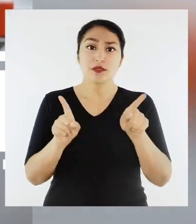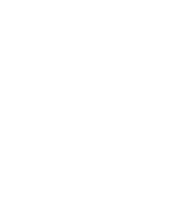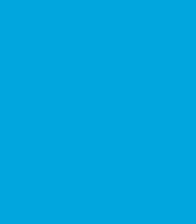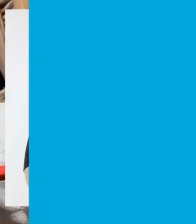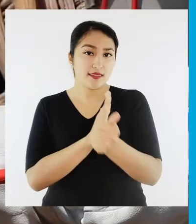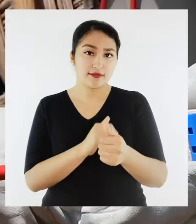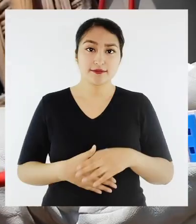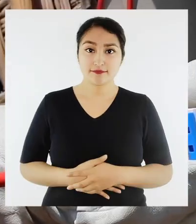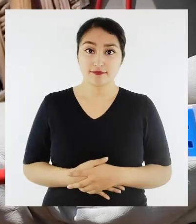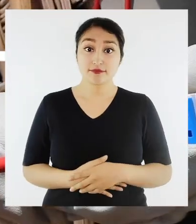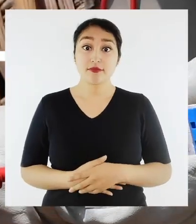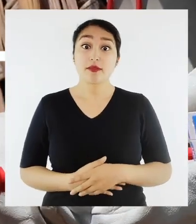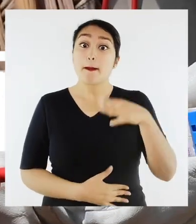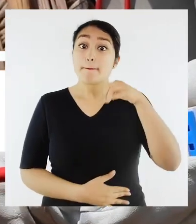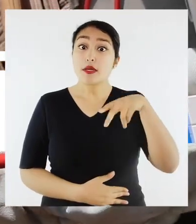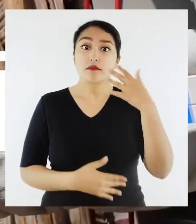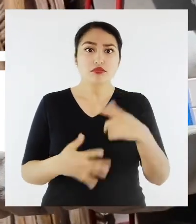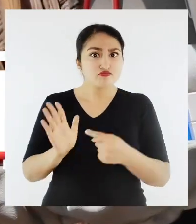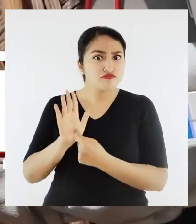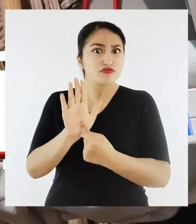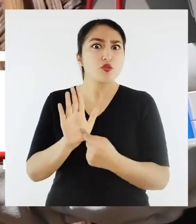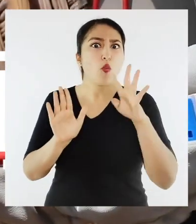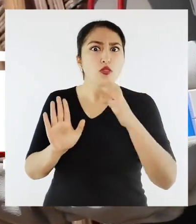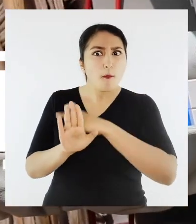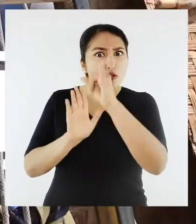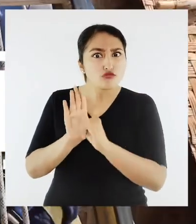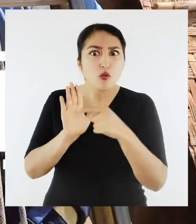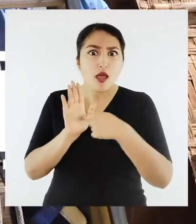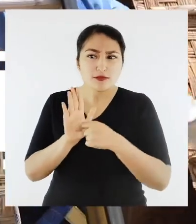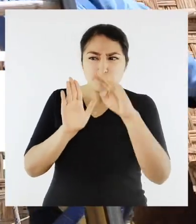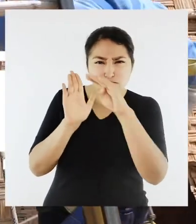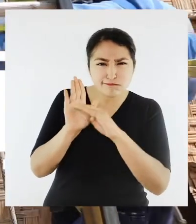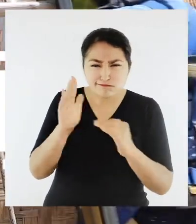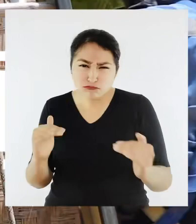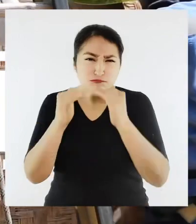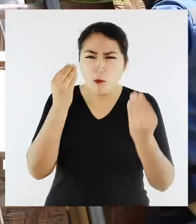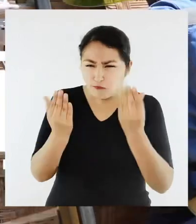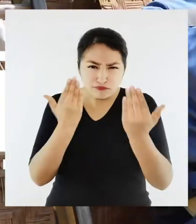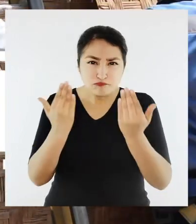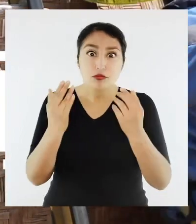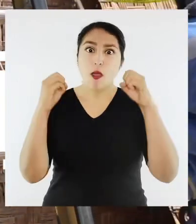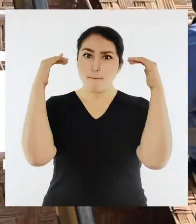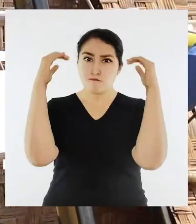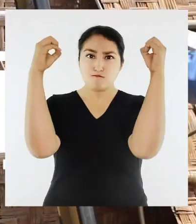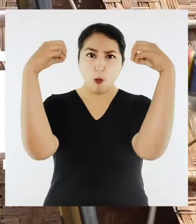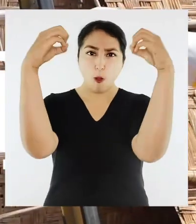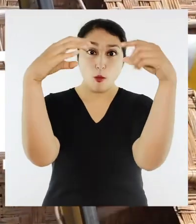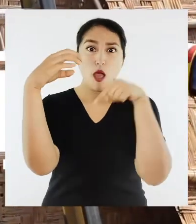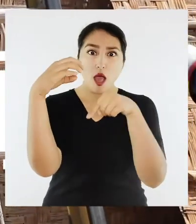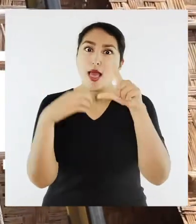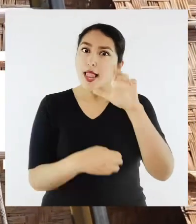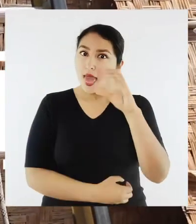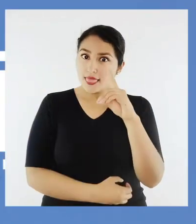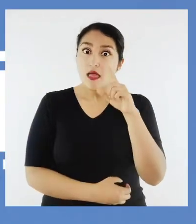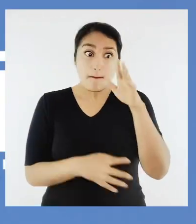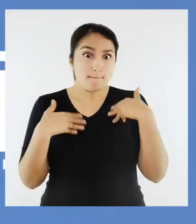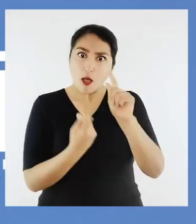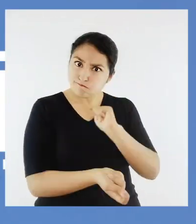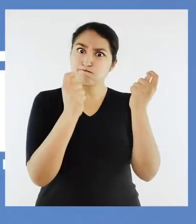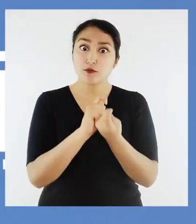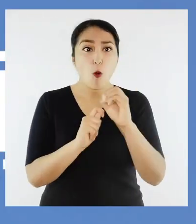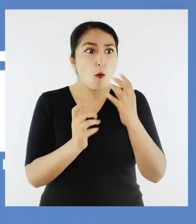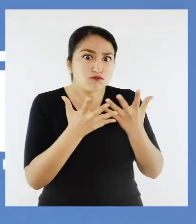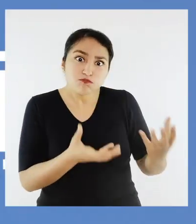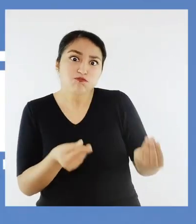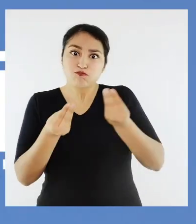blandas. El Minem prepúblicó cuatro proyectos de fichas de homologación para luminarias LED de alumbrado público, que permitirán reemplazar o